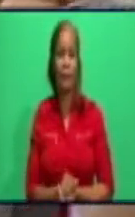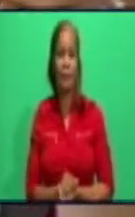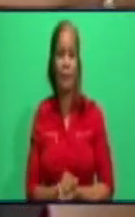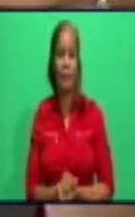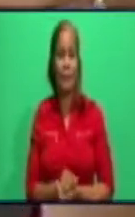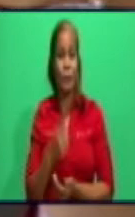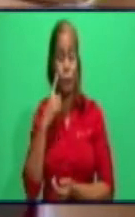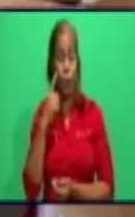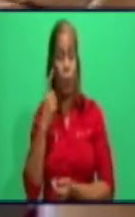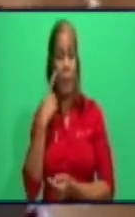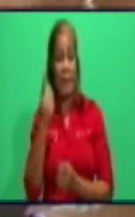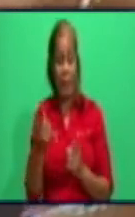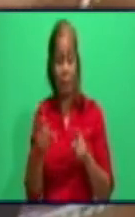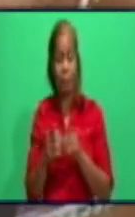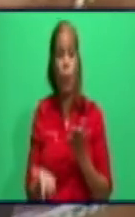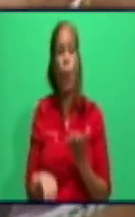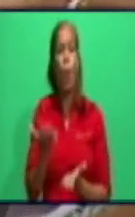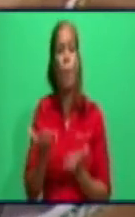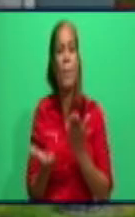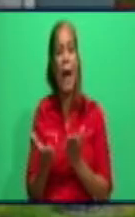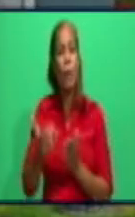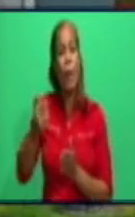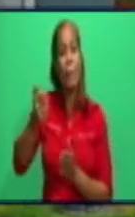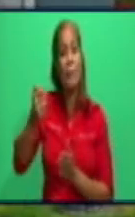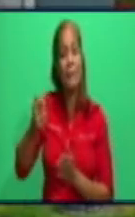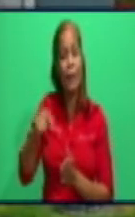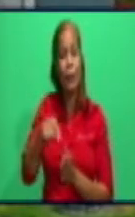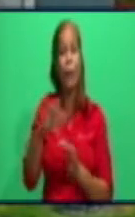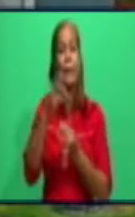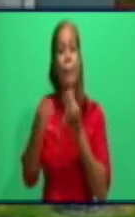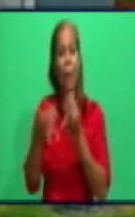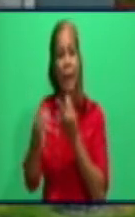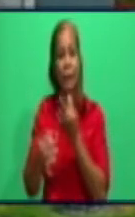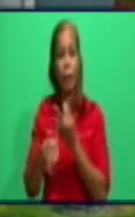plátano que allí en Parada dicen que es de primera.